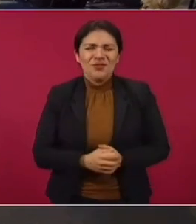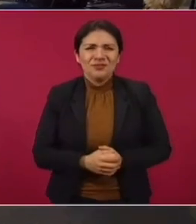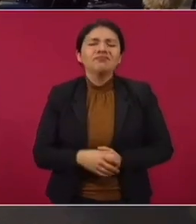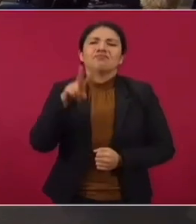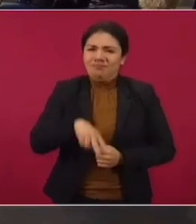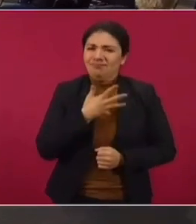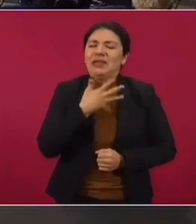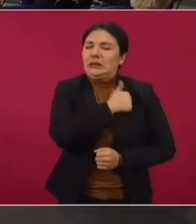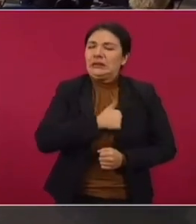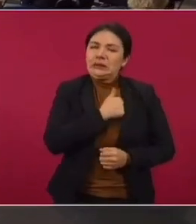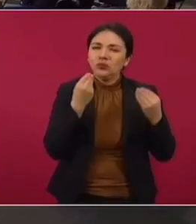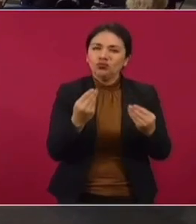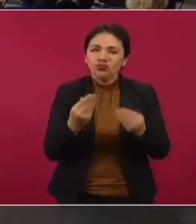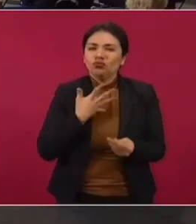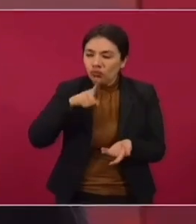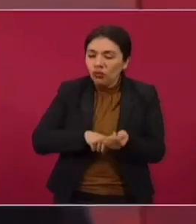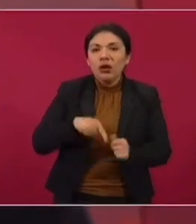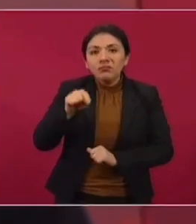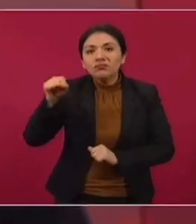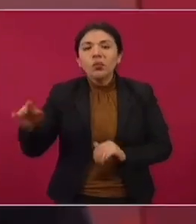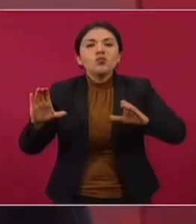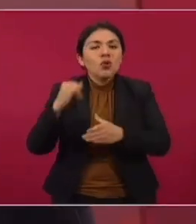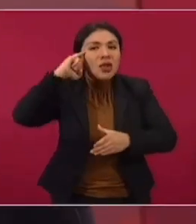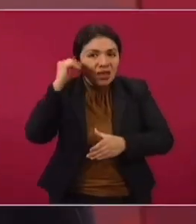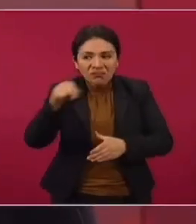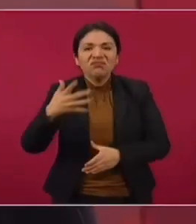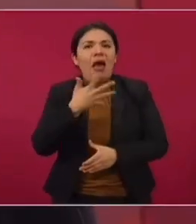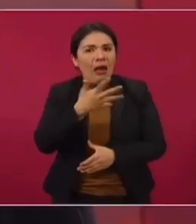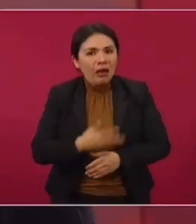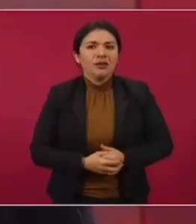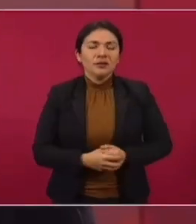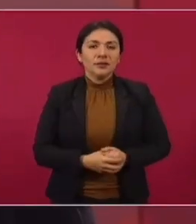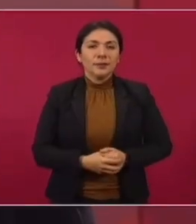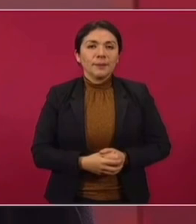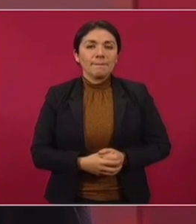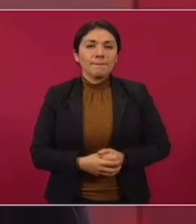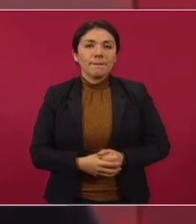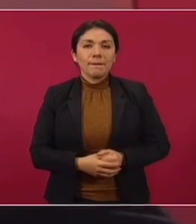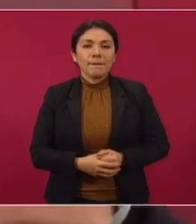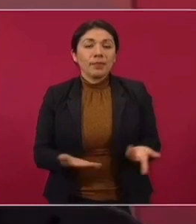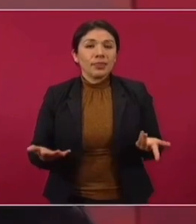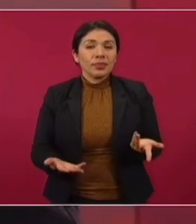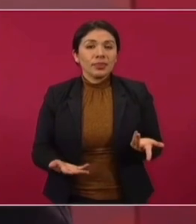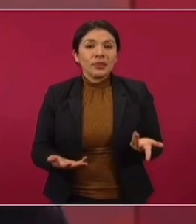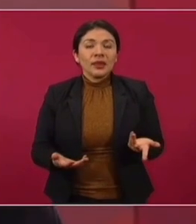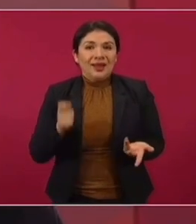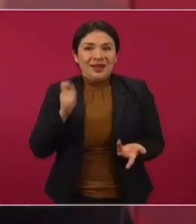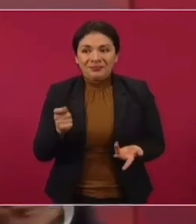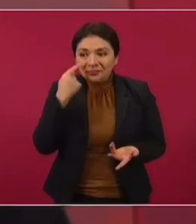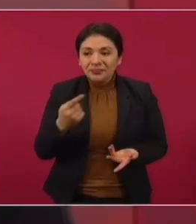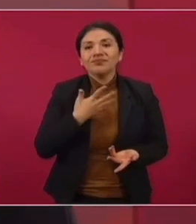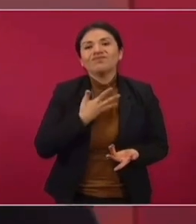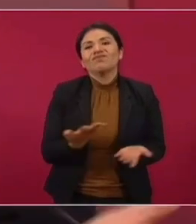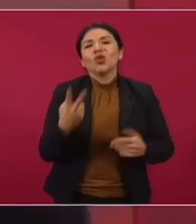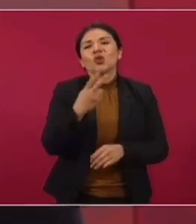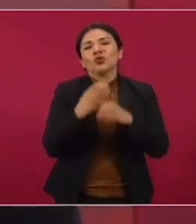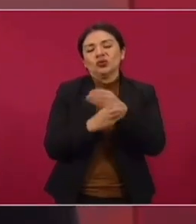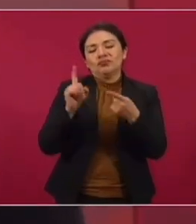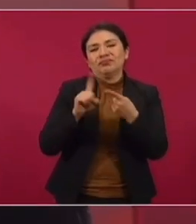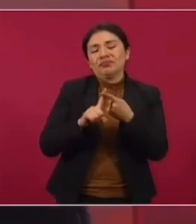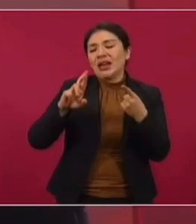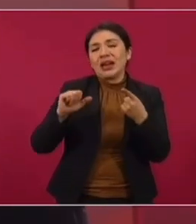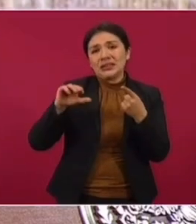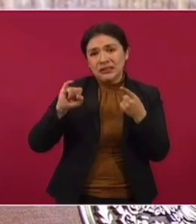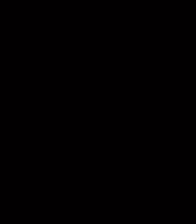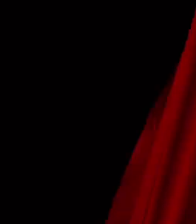Desgraciadamente también en las comunidades indígenas, porque son dos cosas, es racismo y